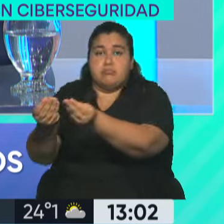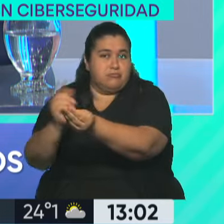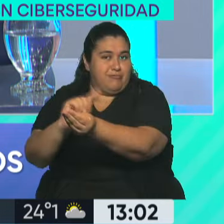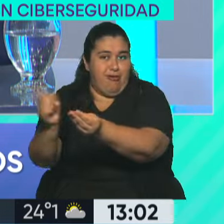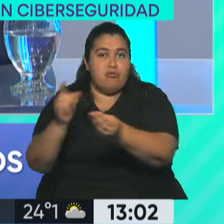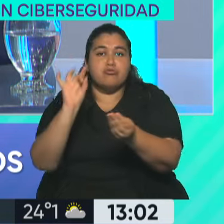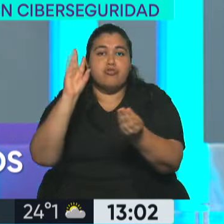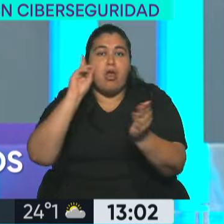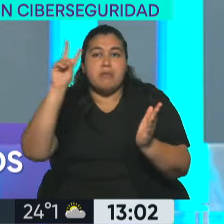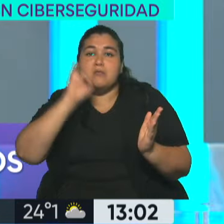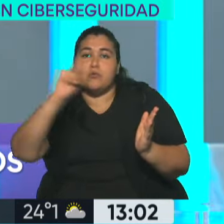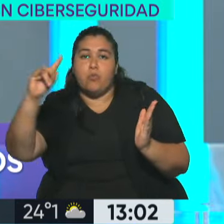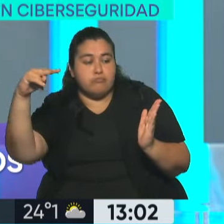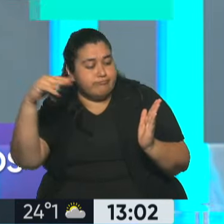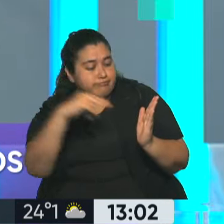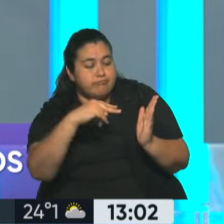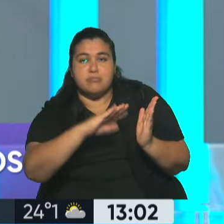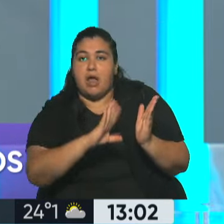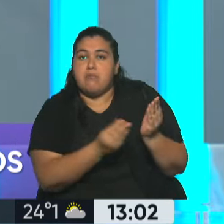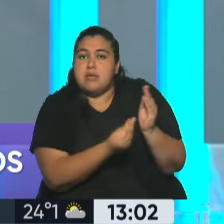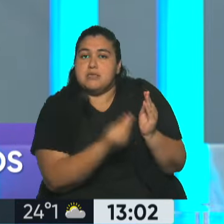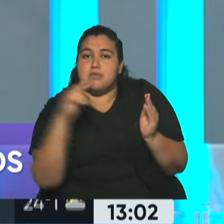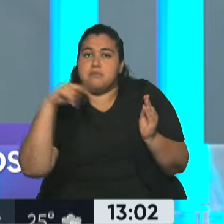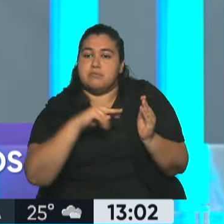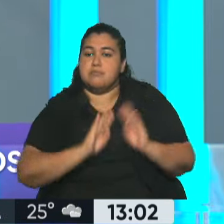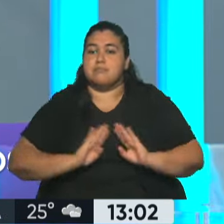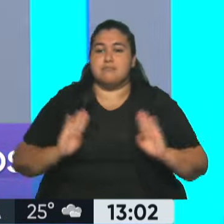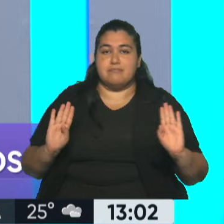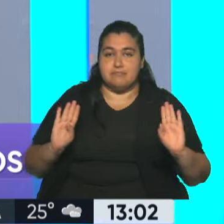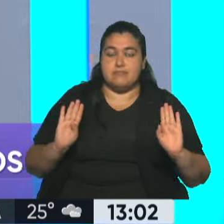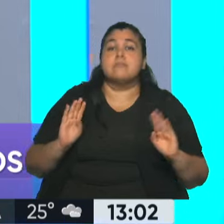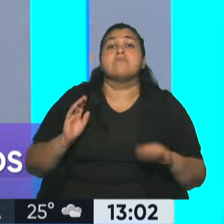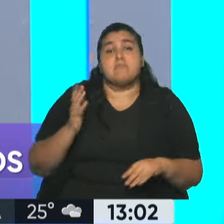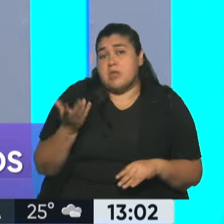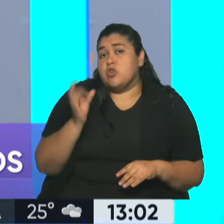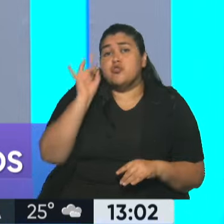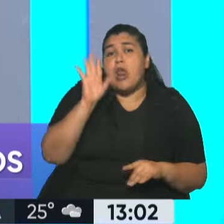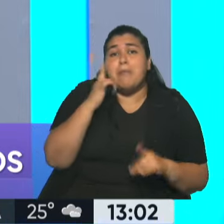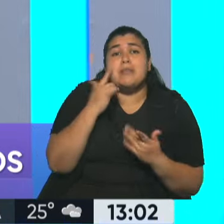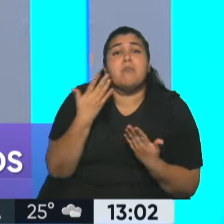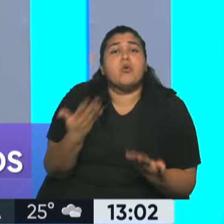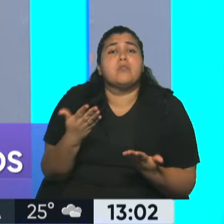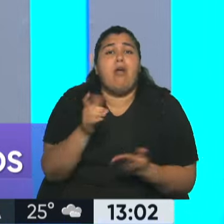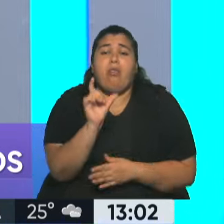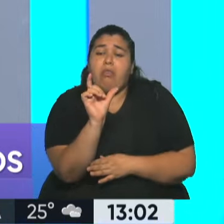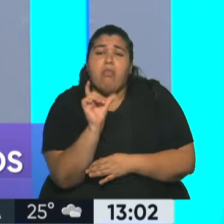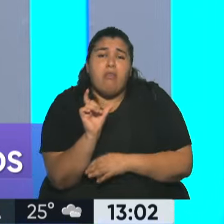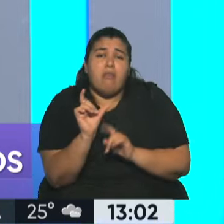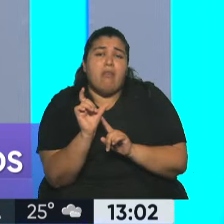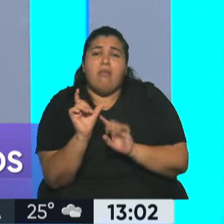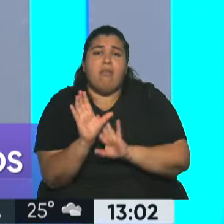lleven. ¿Y se puede hacer eso por ley? O sea, si yo voy a un comercio y digo, no, no puedo darte Vos podés mostrar, es solamente, el DNI es un